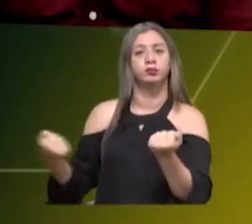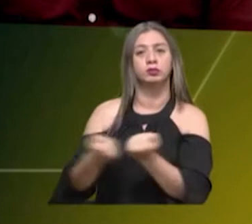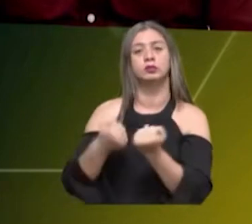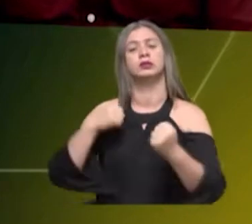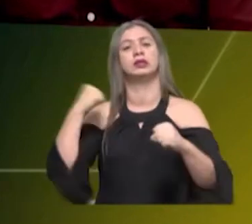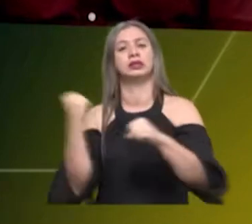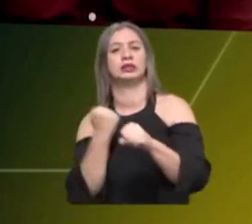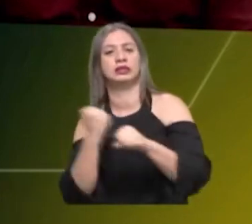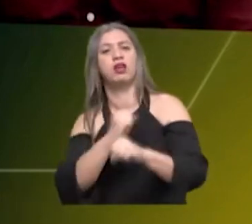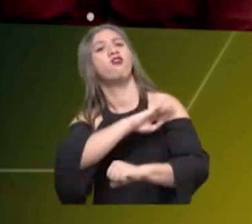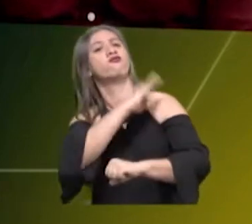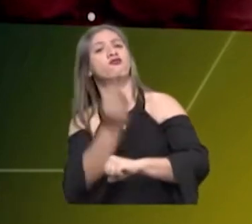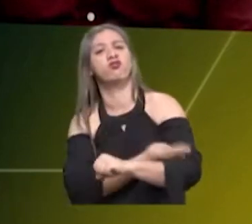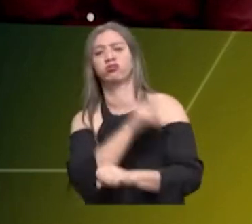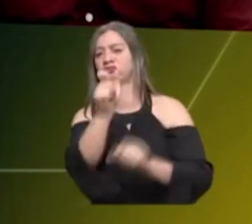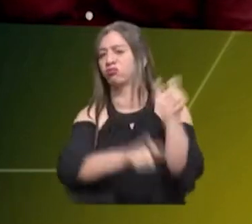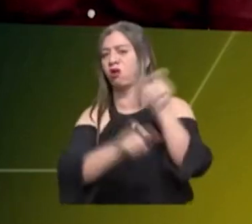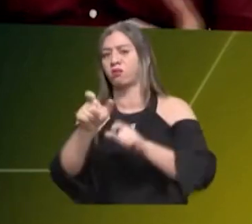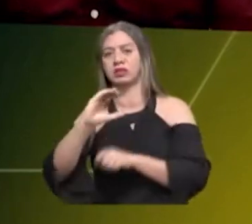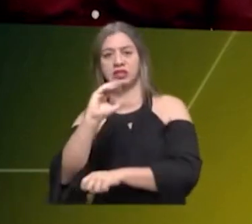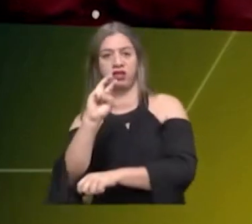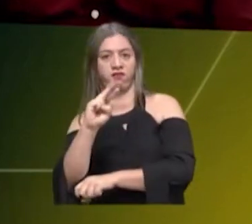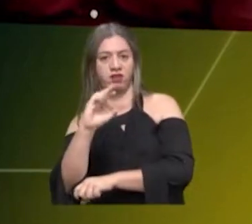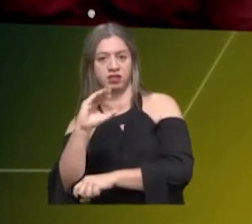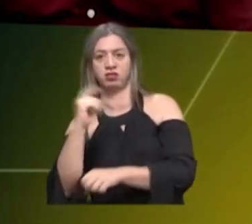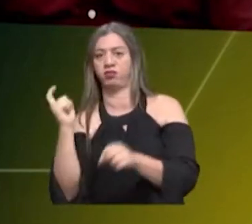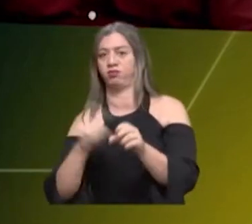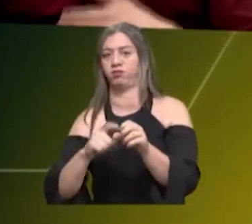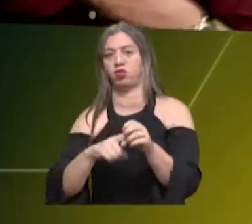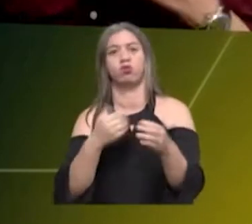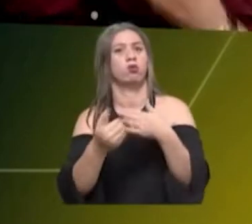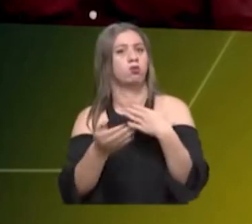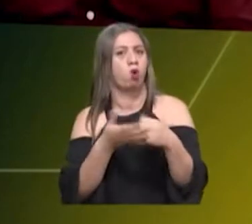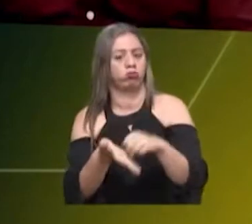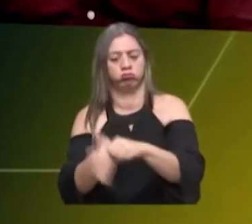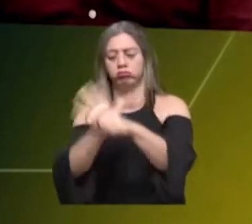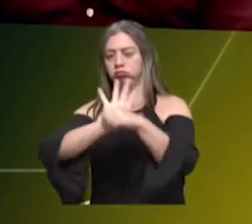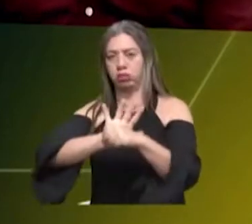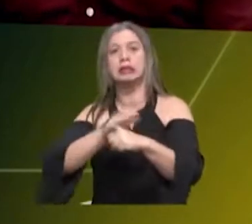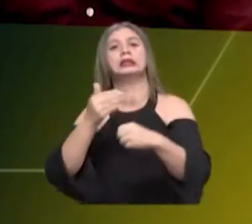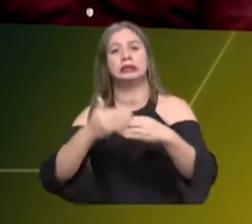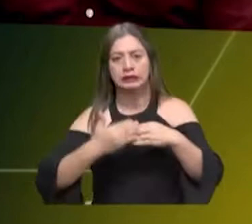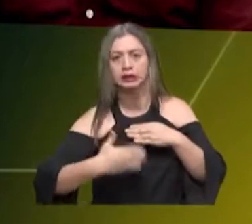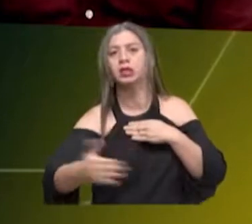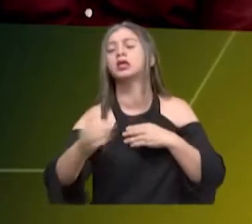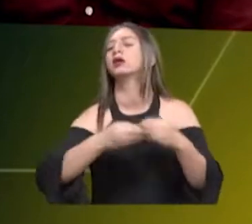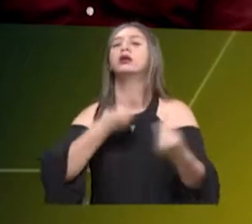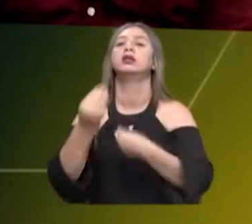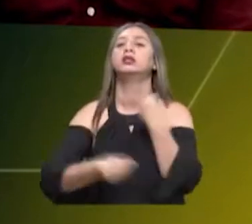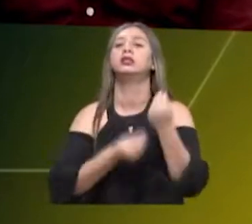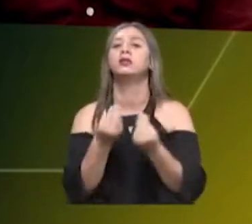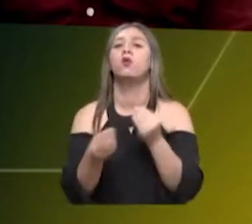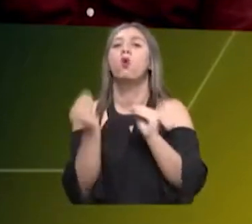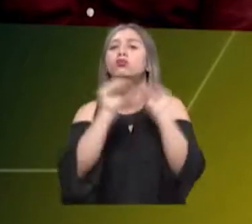trabajo fuerte de todos los funcionarios de la corporación a pesar del año de pandemia. Fue un plan de acción que terminamos de formular